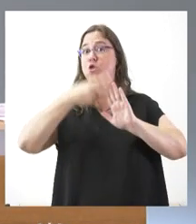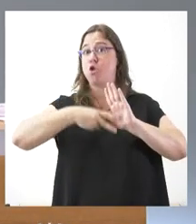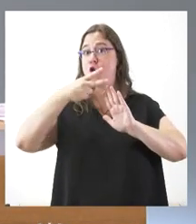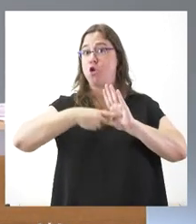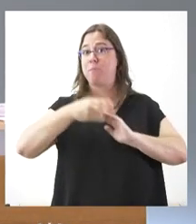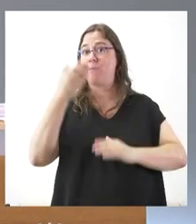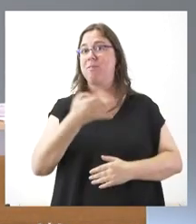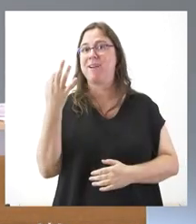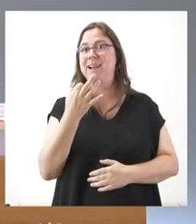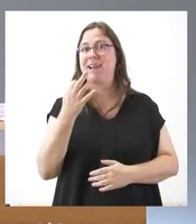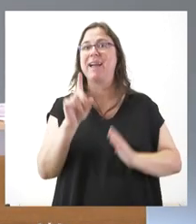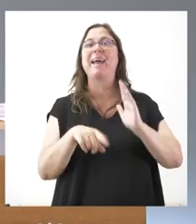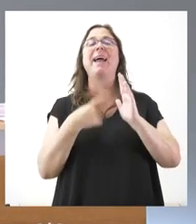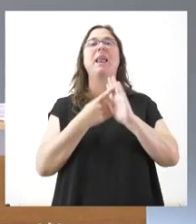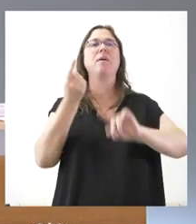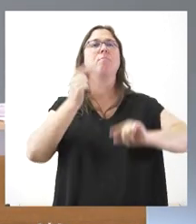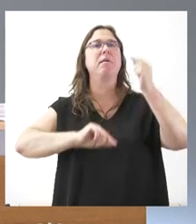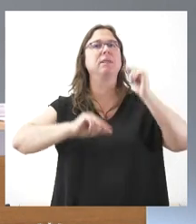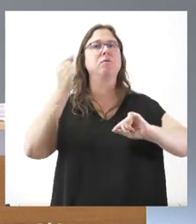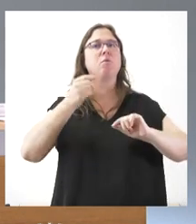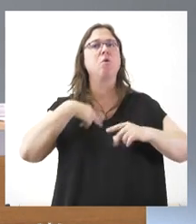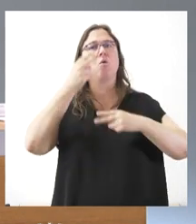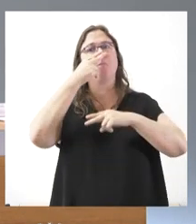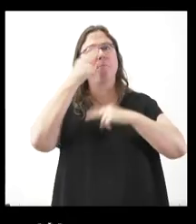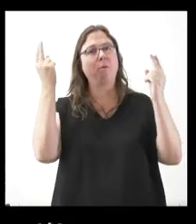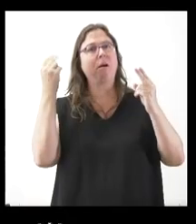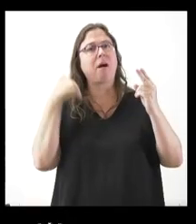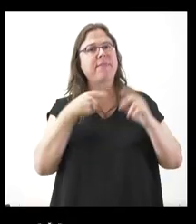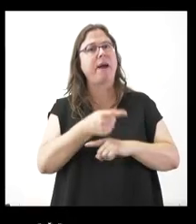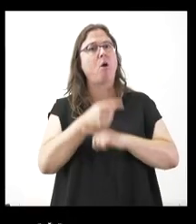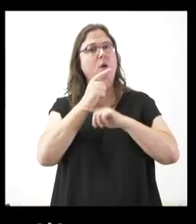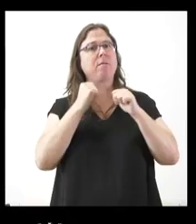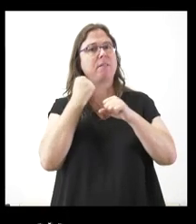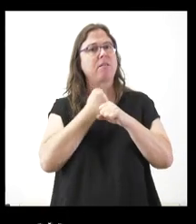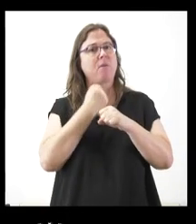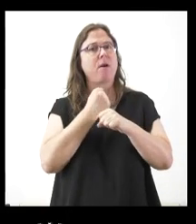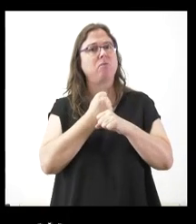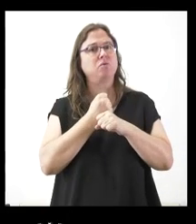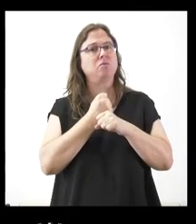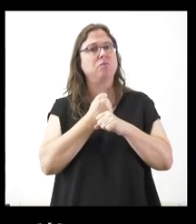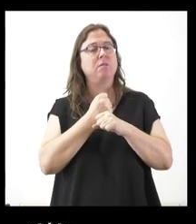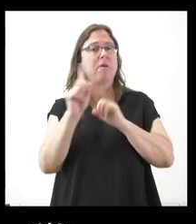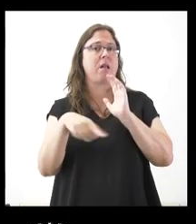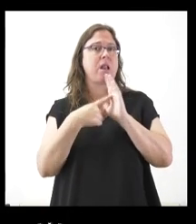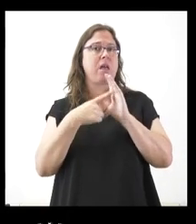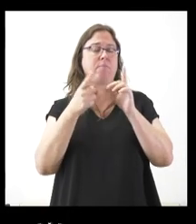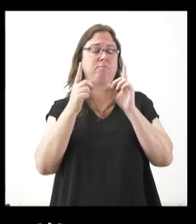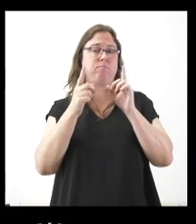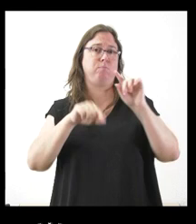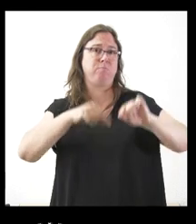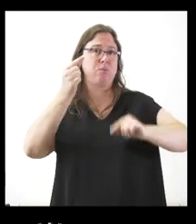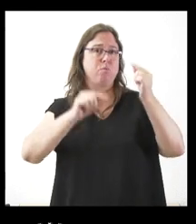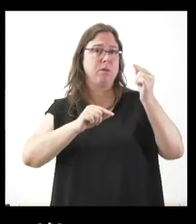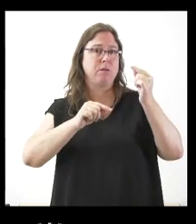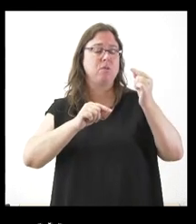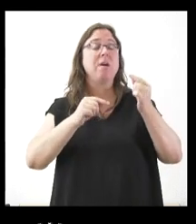importantes, es la ley de presupuestos. Ya se publicó la orden para iniciar los trabajos sobre la ley de presupuestos. ¿Estos temen que